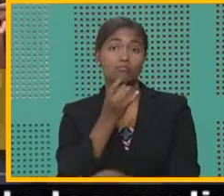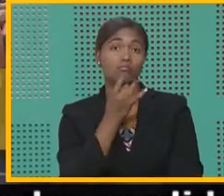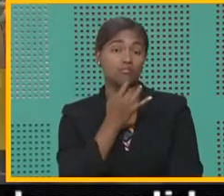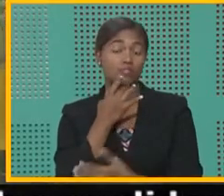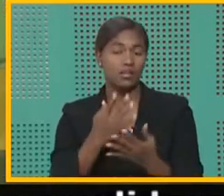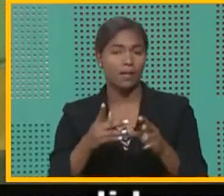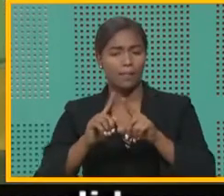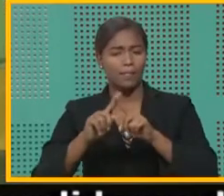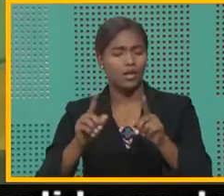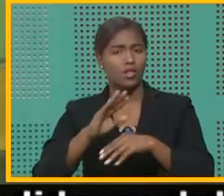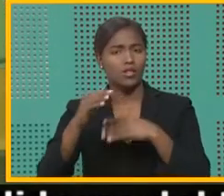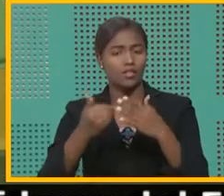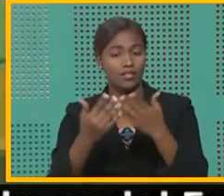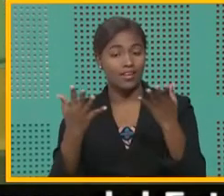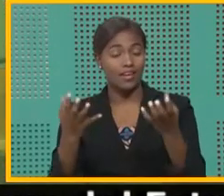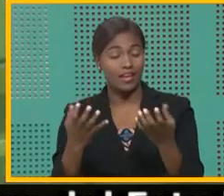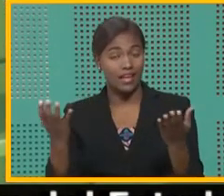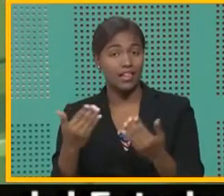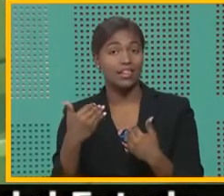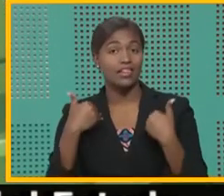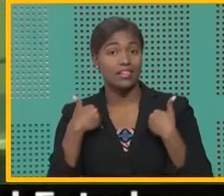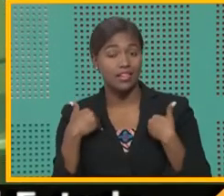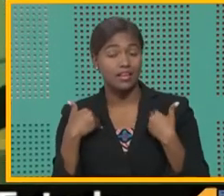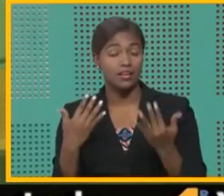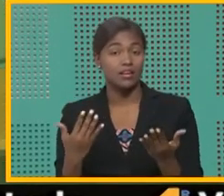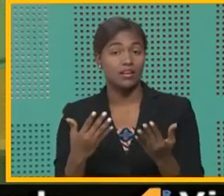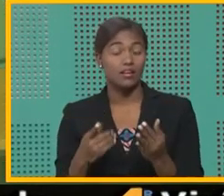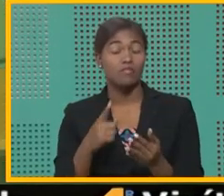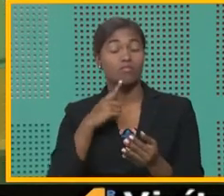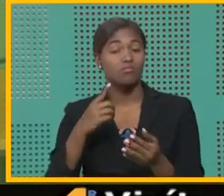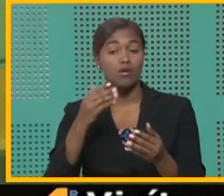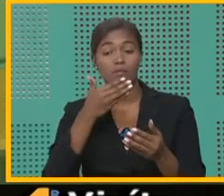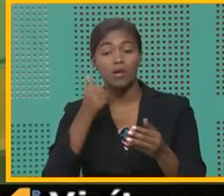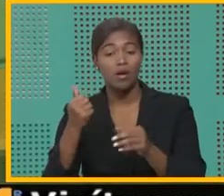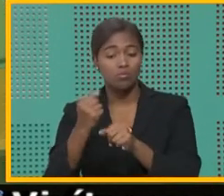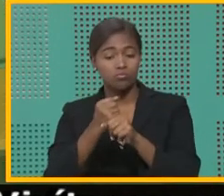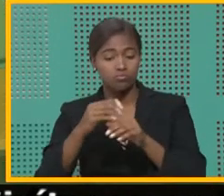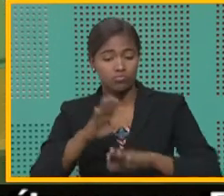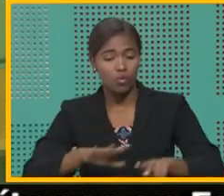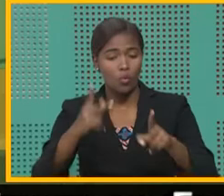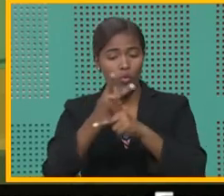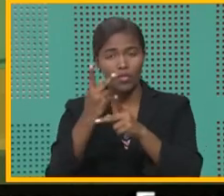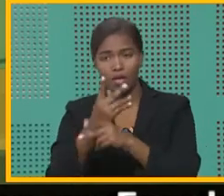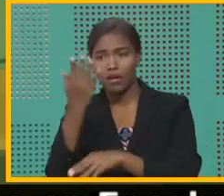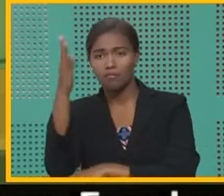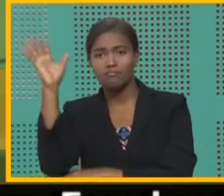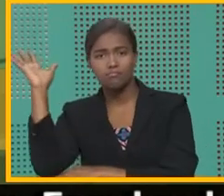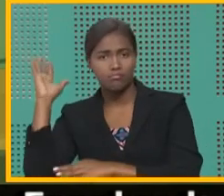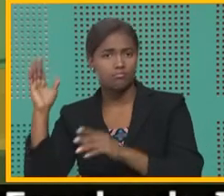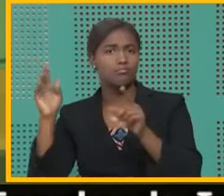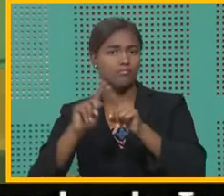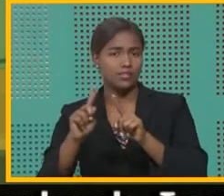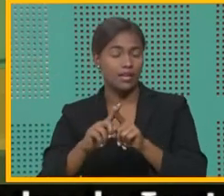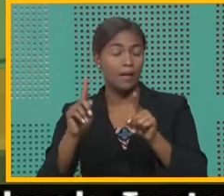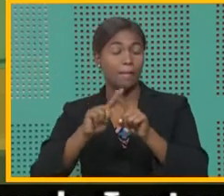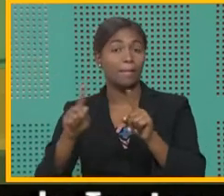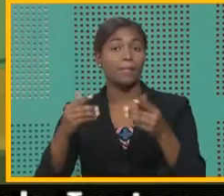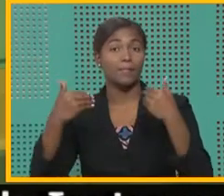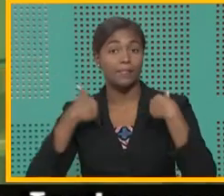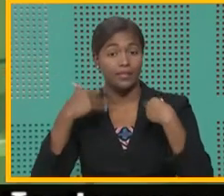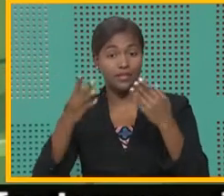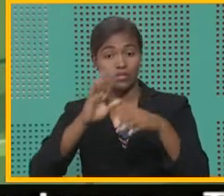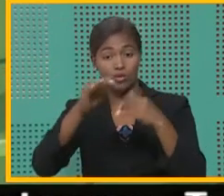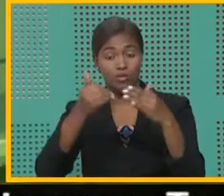Pero todos queremos que haya un mejor cuidado de la naturaleza y demás. Y si bien no todos